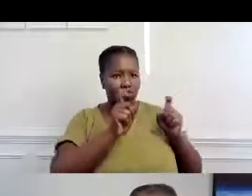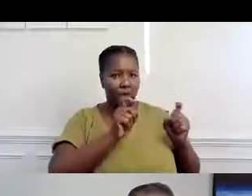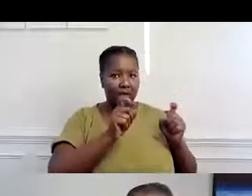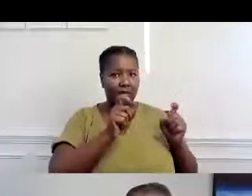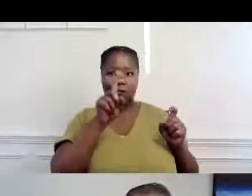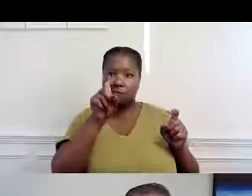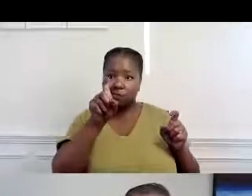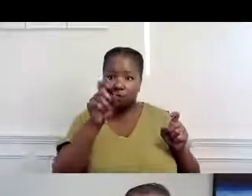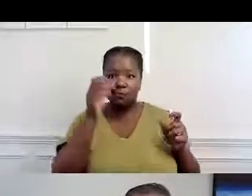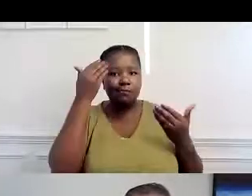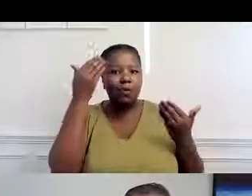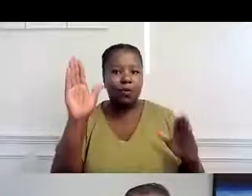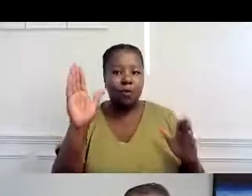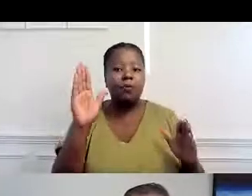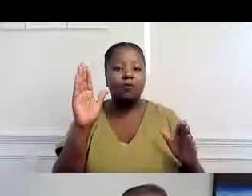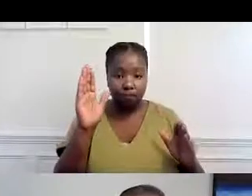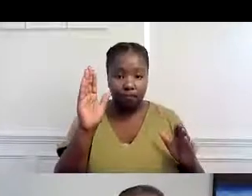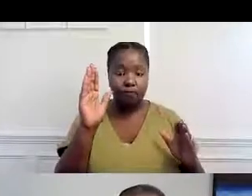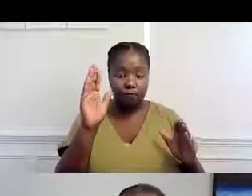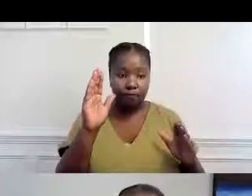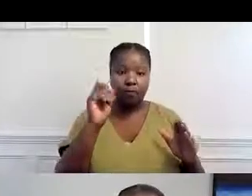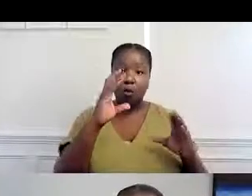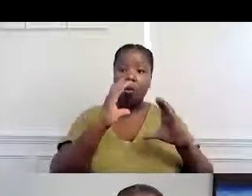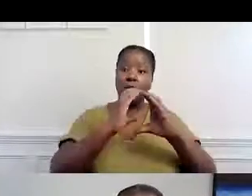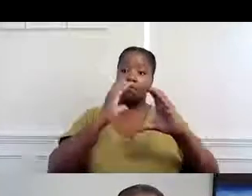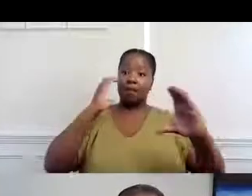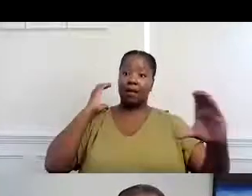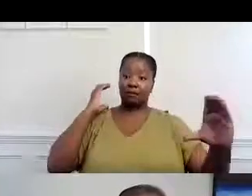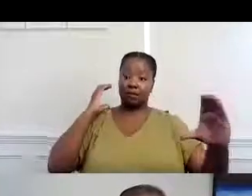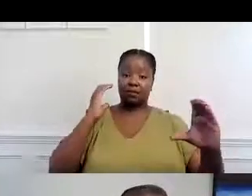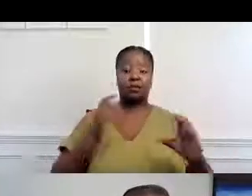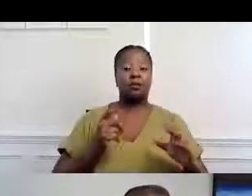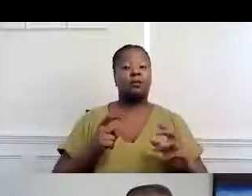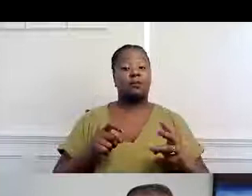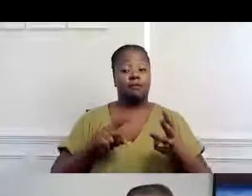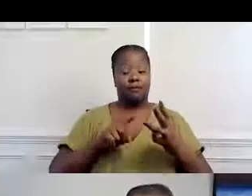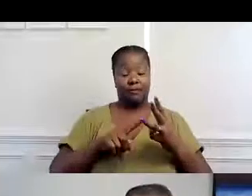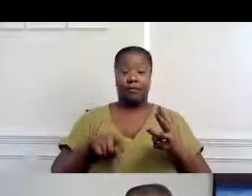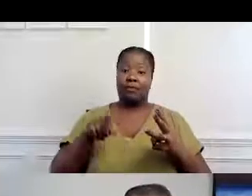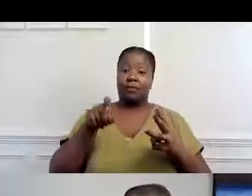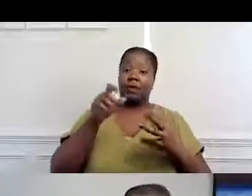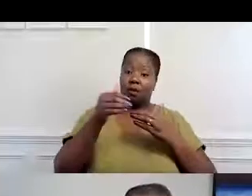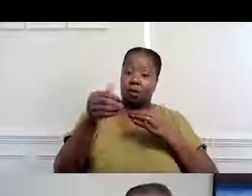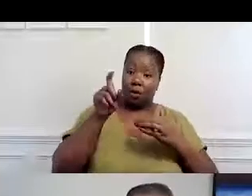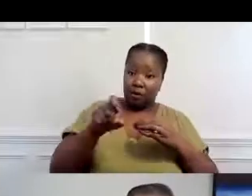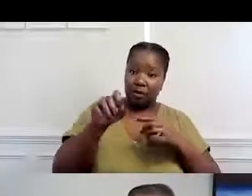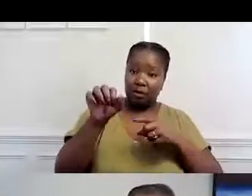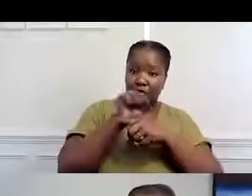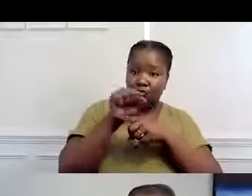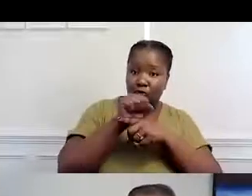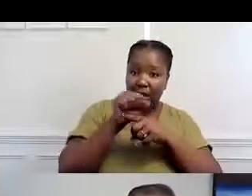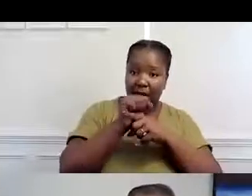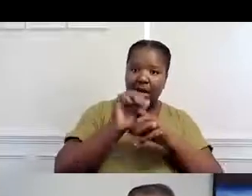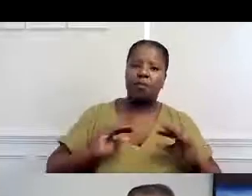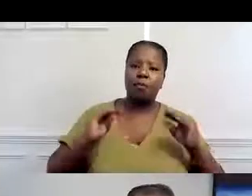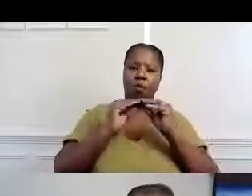lo necesario, lo que se necesita? Tal vez necesitemos ahora vehículos más pequeños. ¿Verdad? Algo que pensar así.